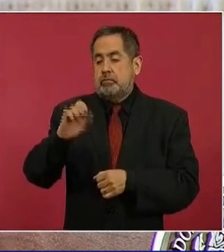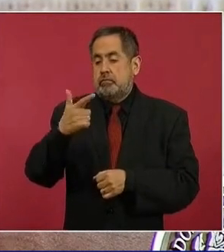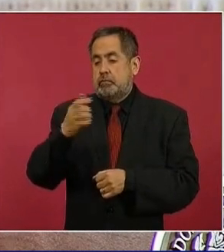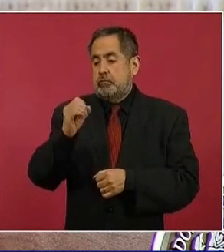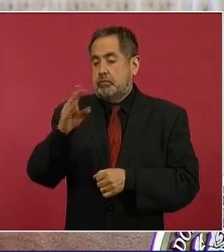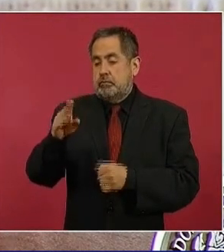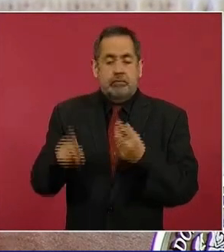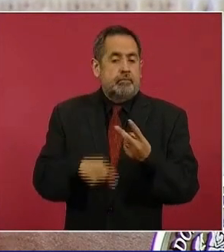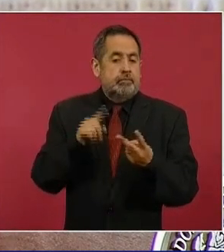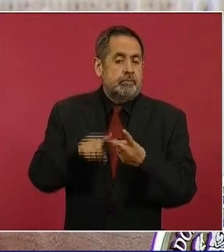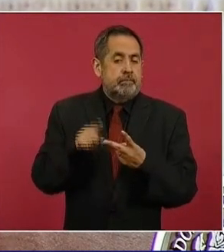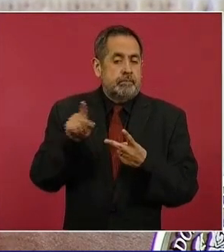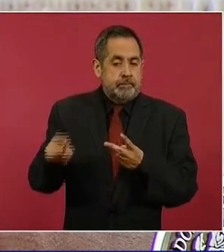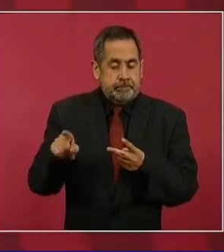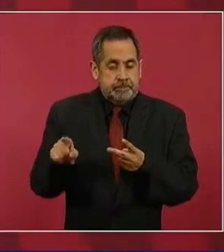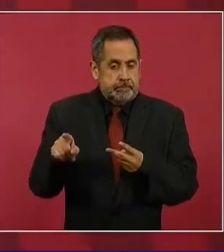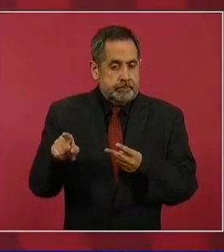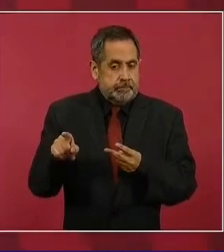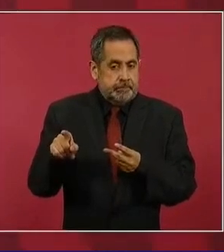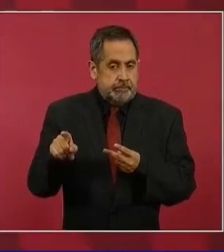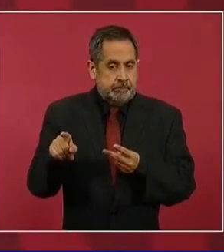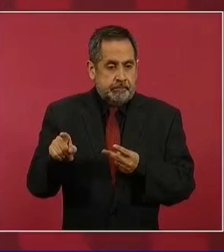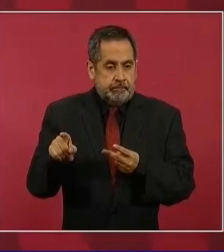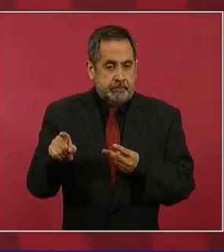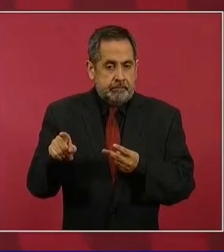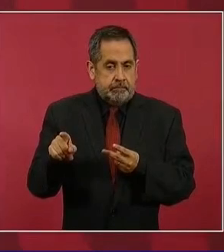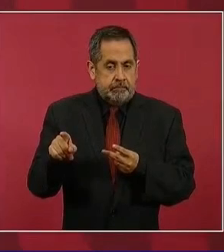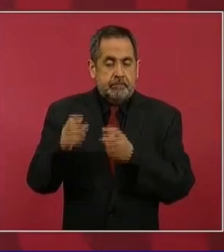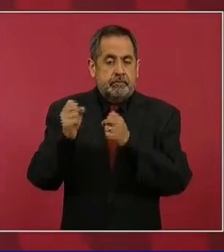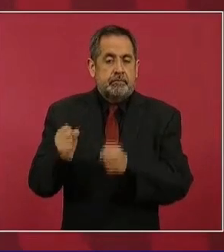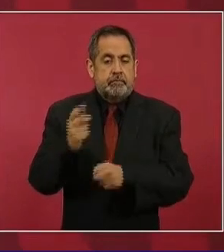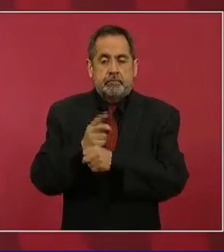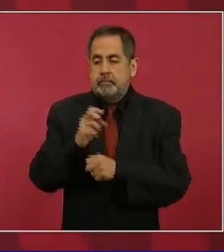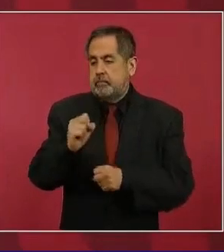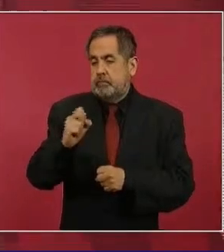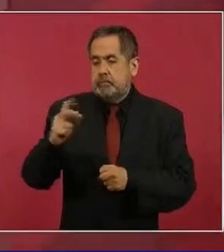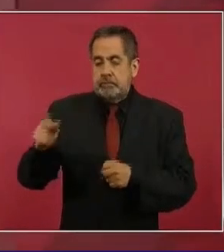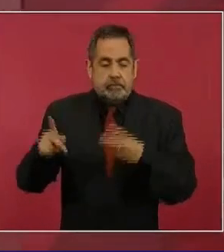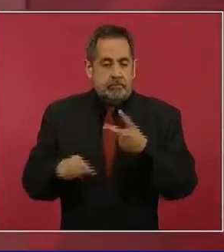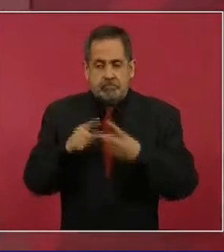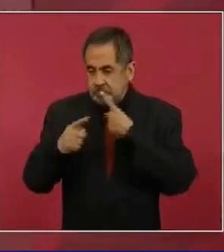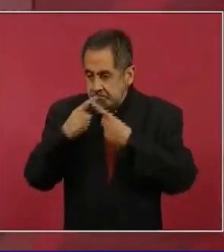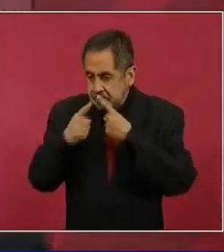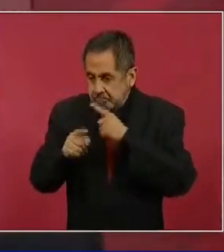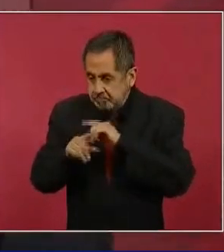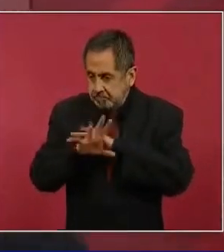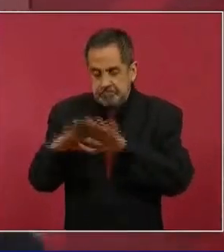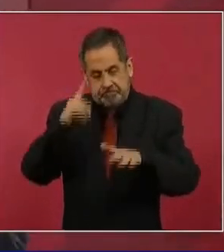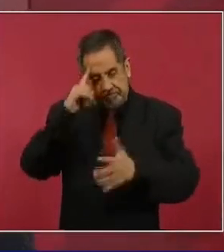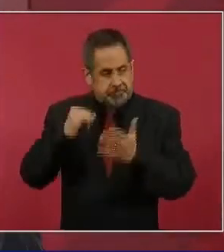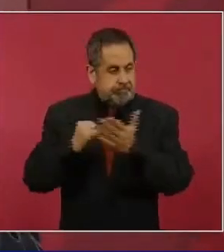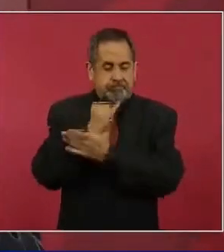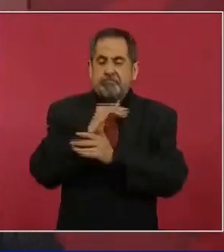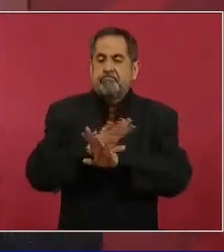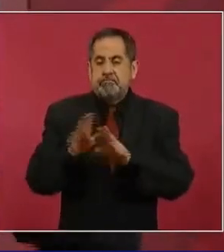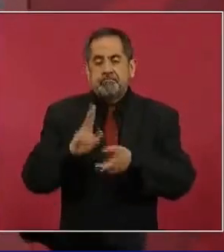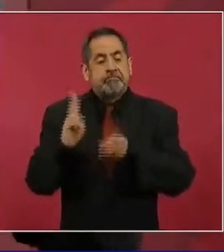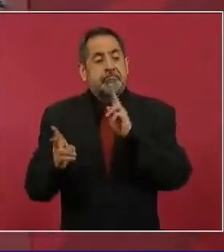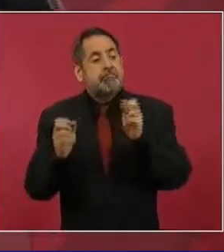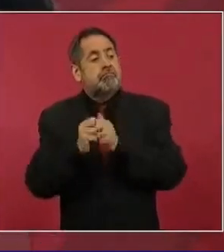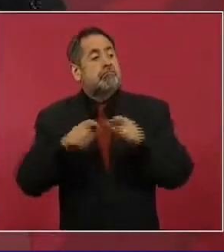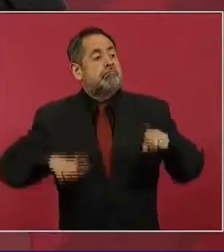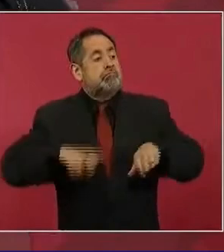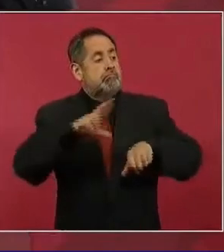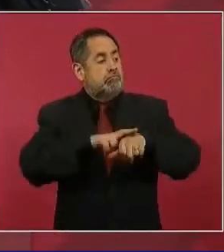secretaria de Seguridad Pública, ya se tomaron decisiones, ya se habló con los gobernadores